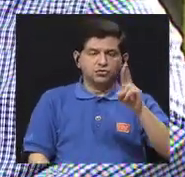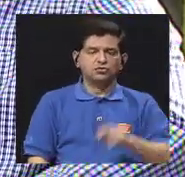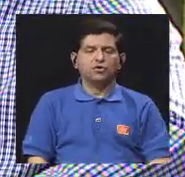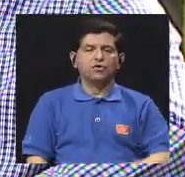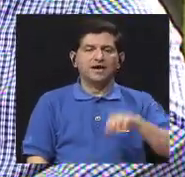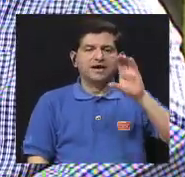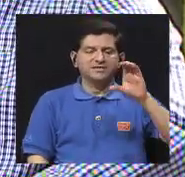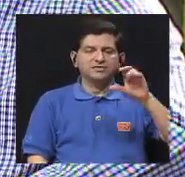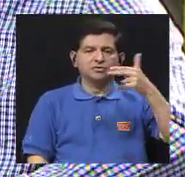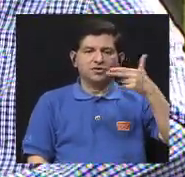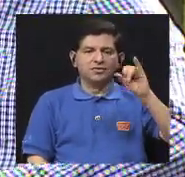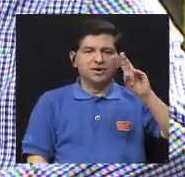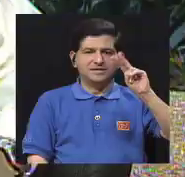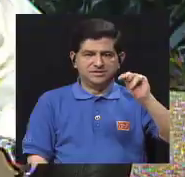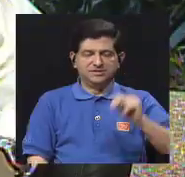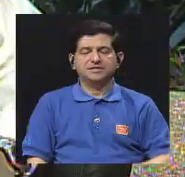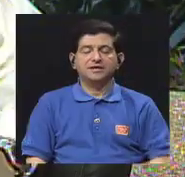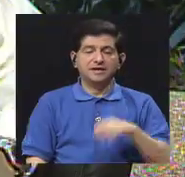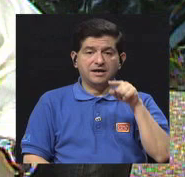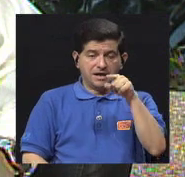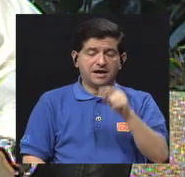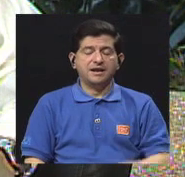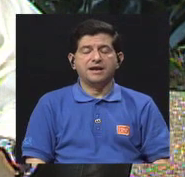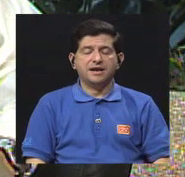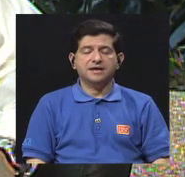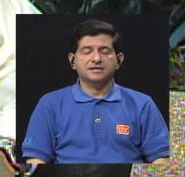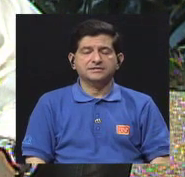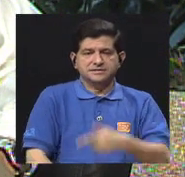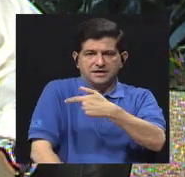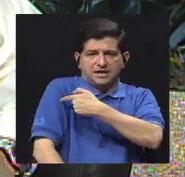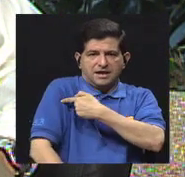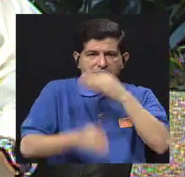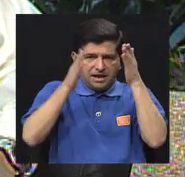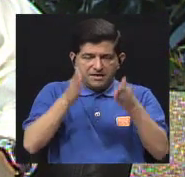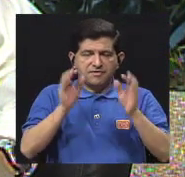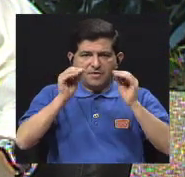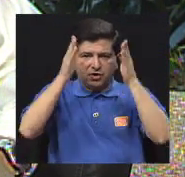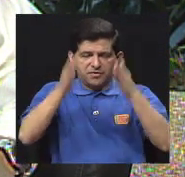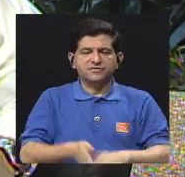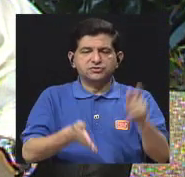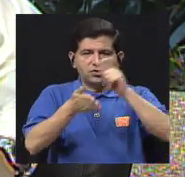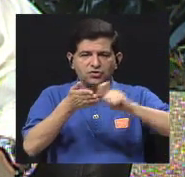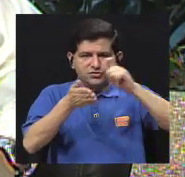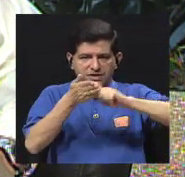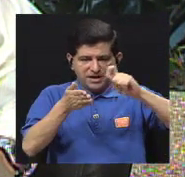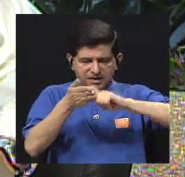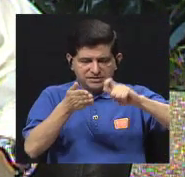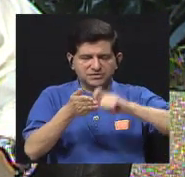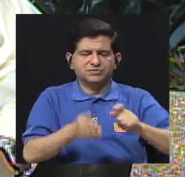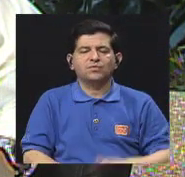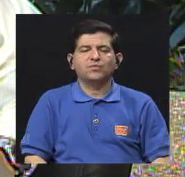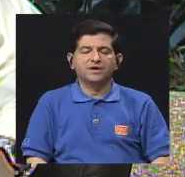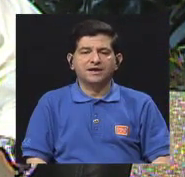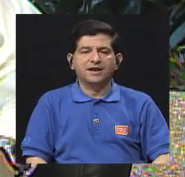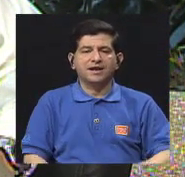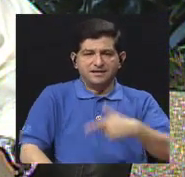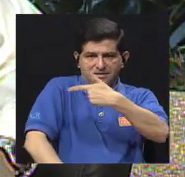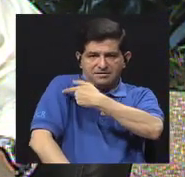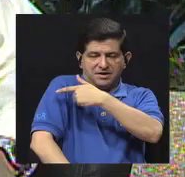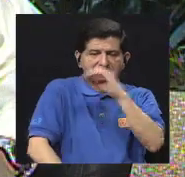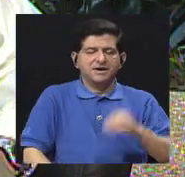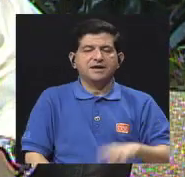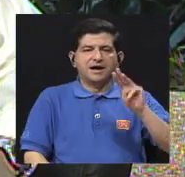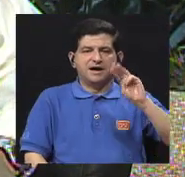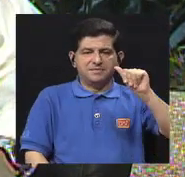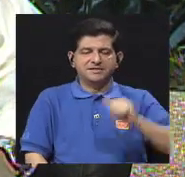Cristóbal Chin, quien es enfermero, docente de la Escuela de Enfermería y de la Maestría de Salud Laboral. Y